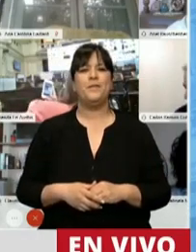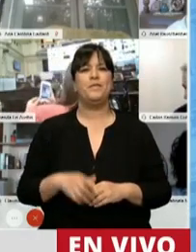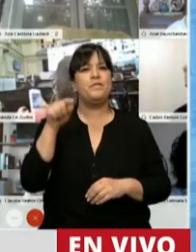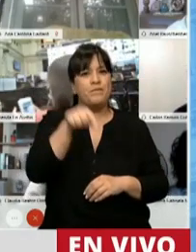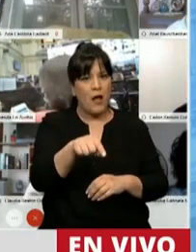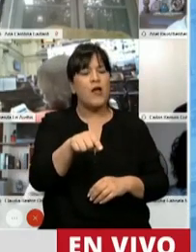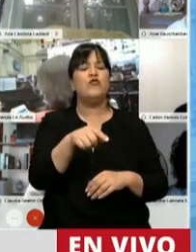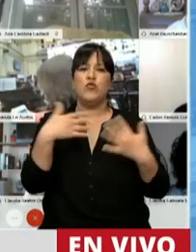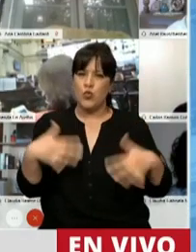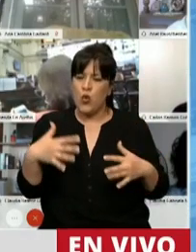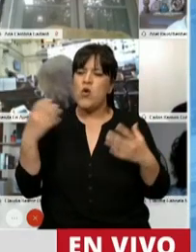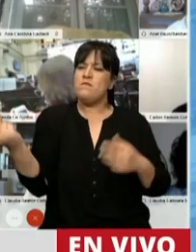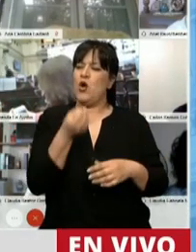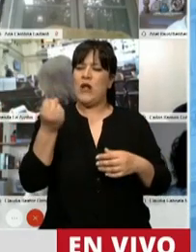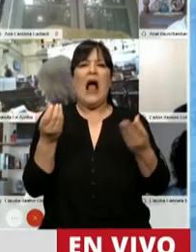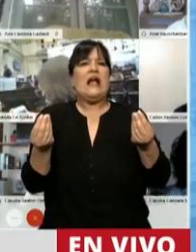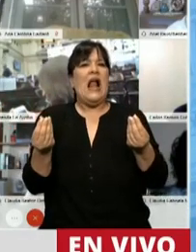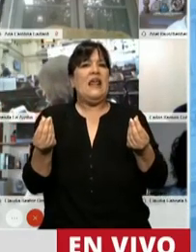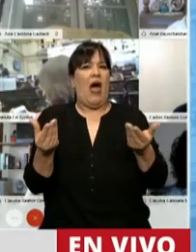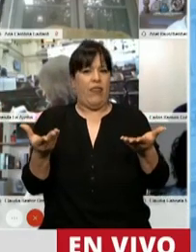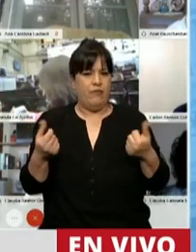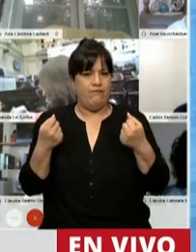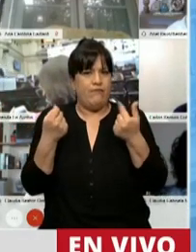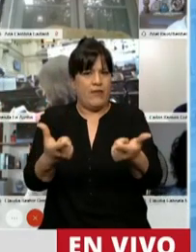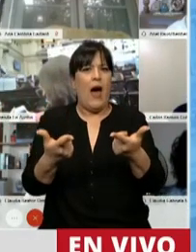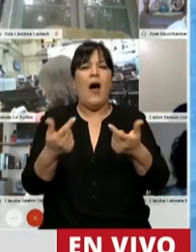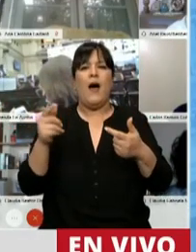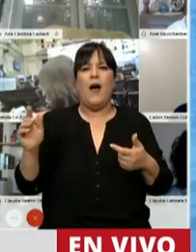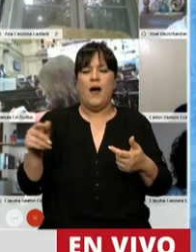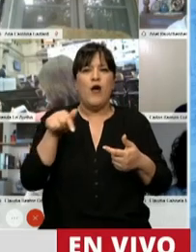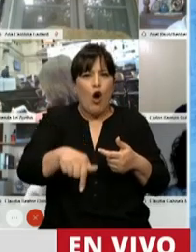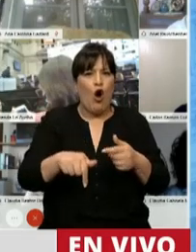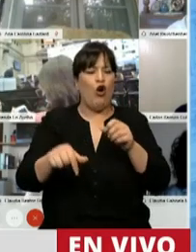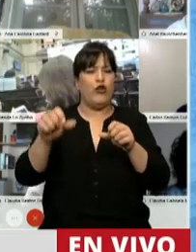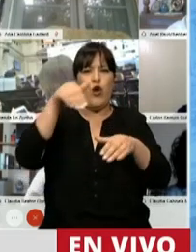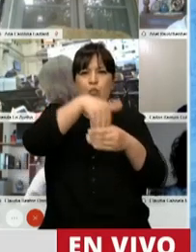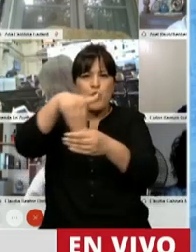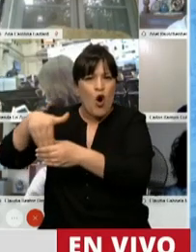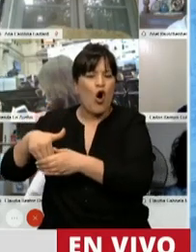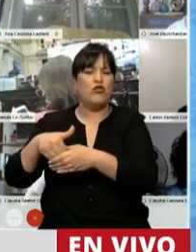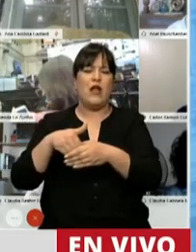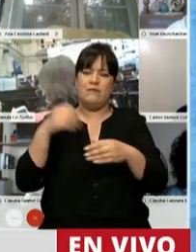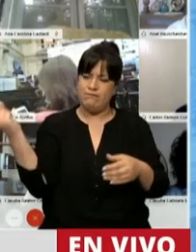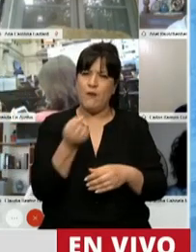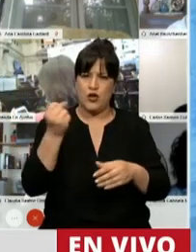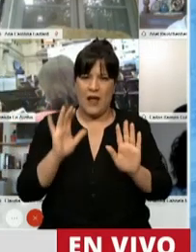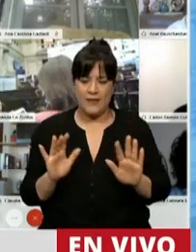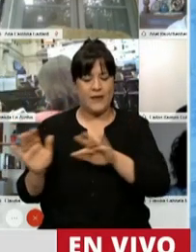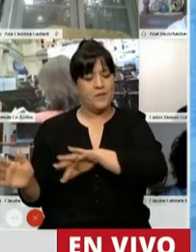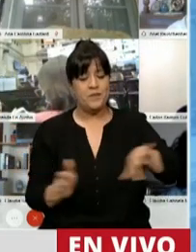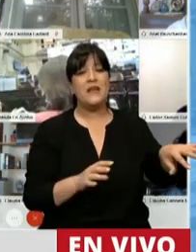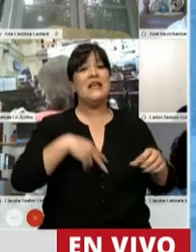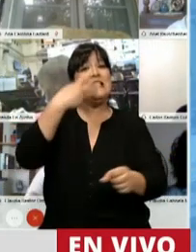inurgencia, un tema largamente postergado como es la regulación del servicio profesional de la farmacología hoy está